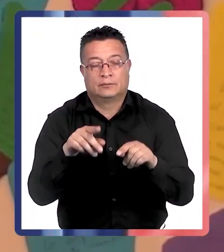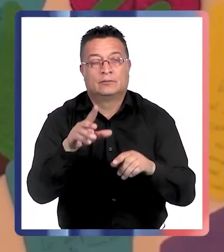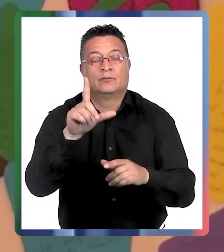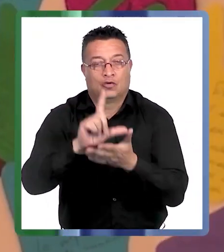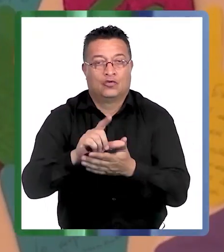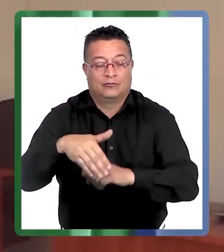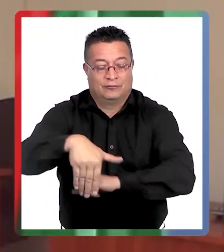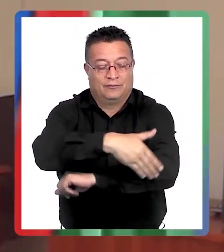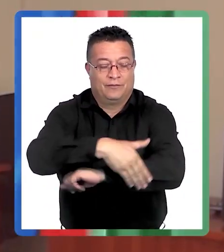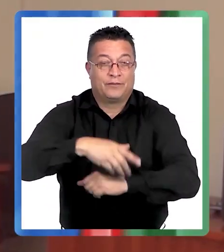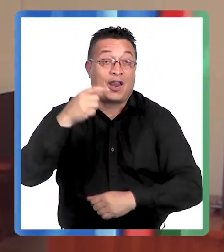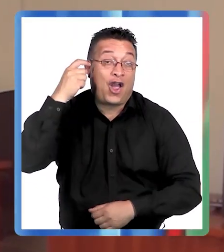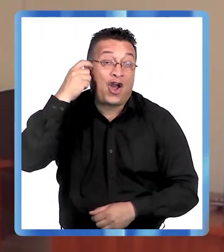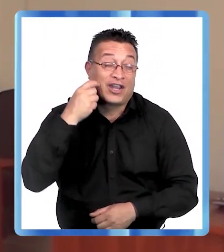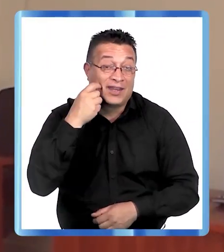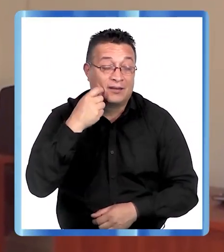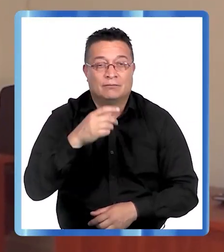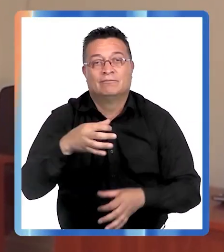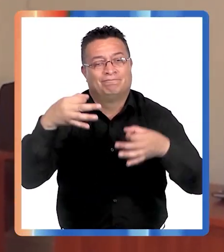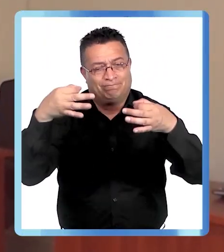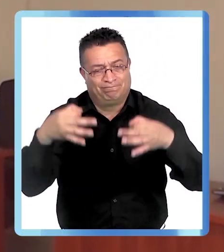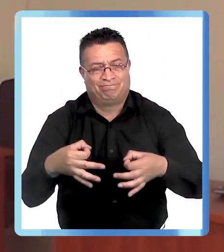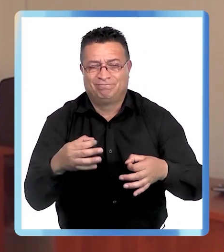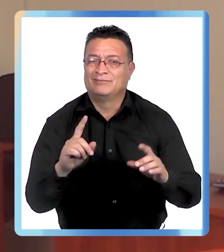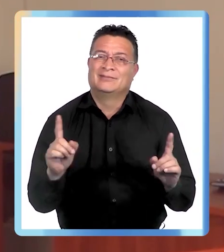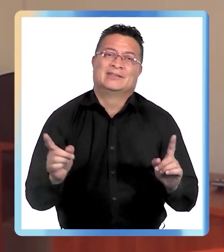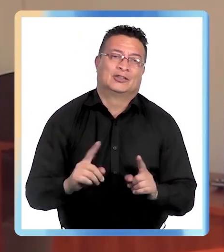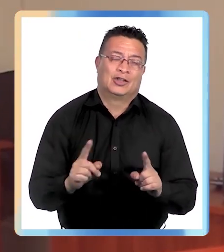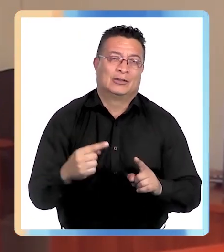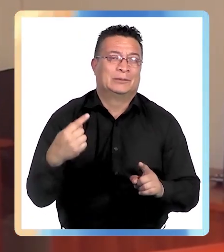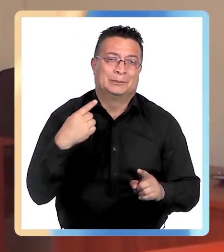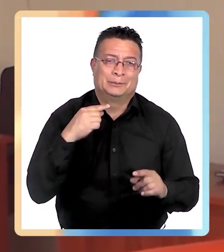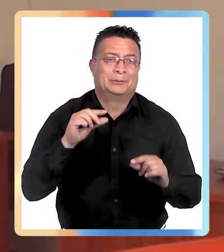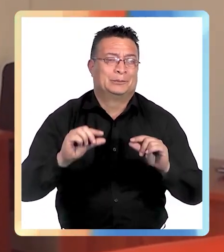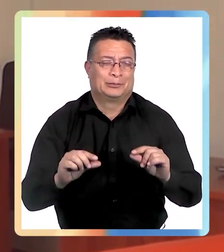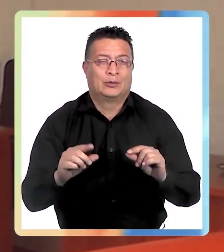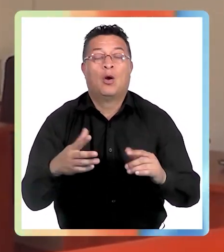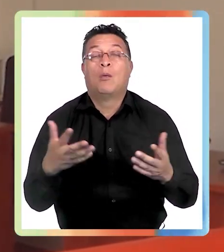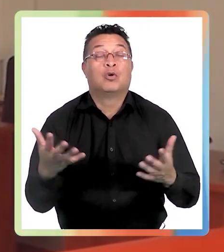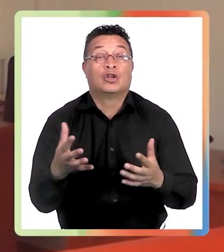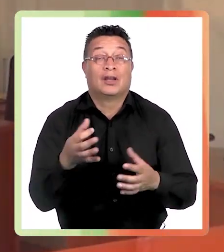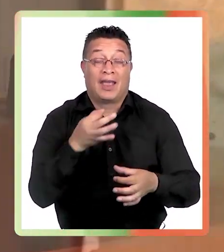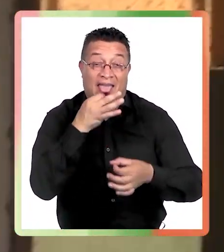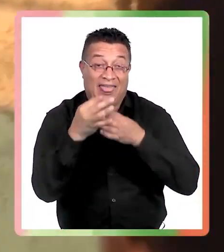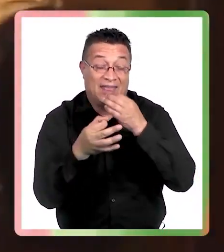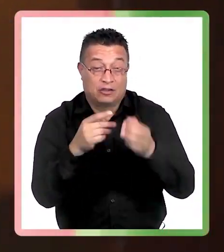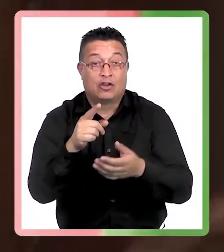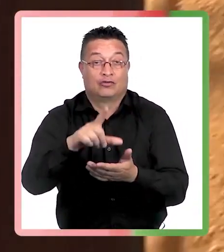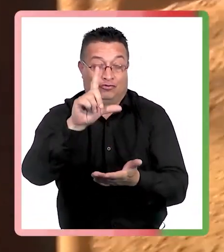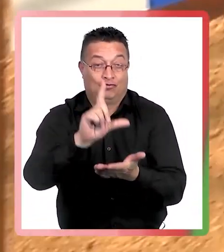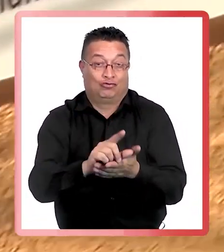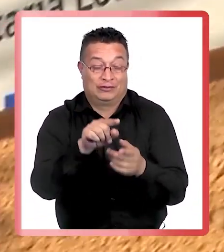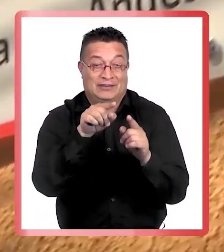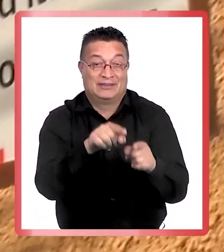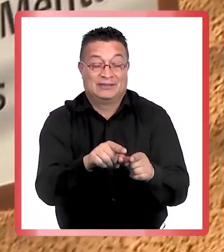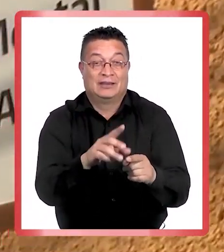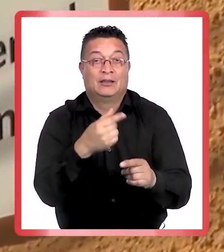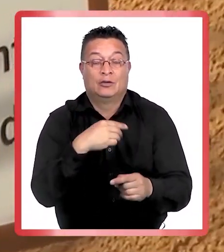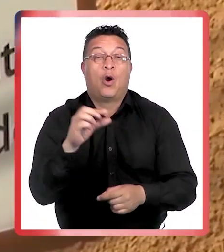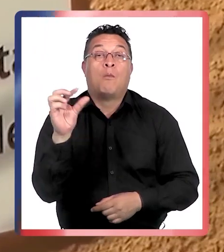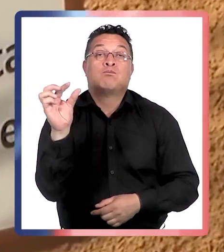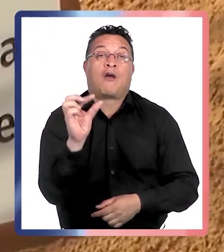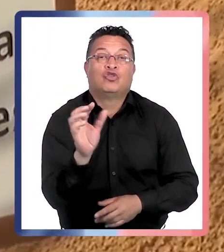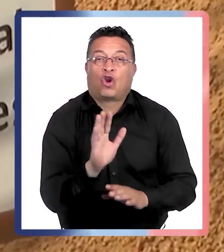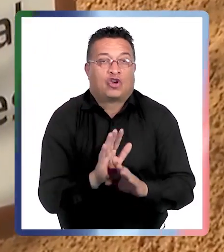en calle O'Higgins no es el adecuado ni el más óptimo para la atención, pues según se dijo, se instaló en ese lugar de manera